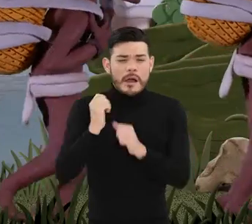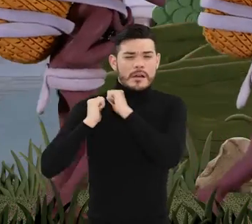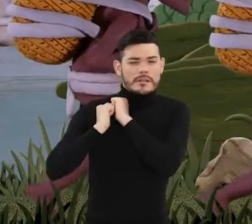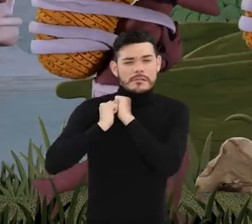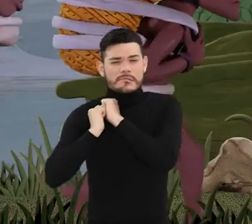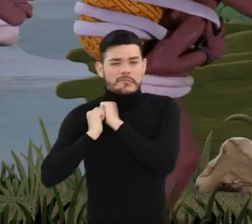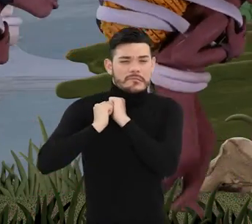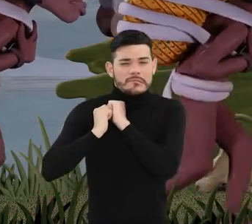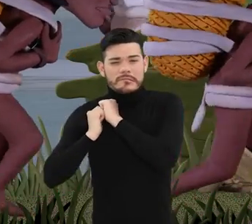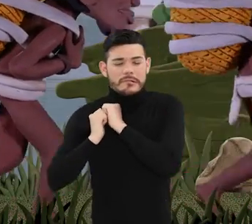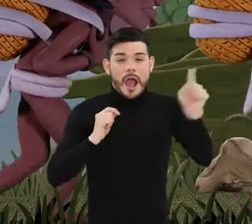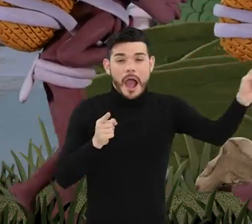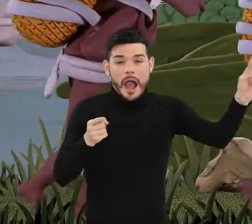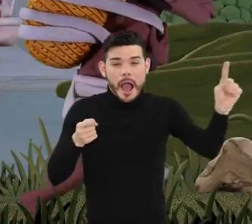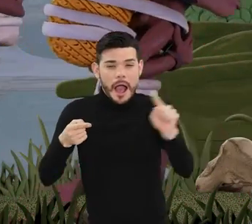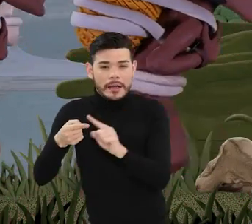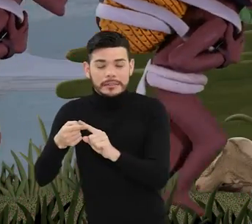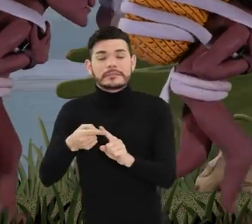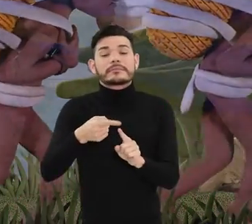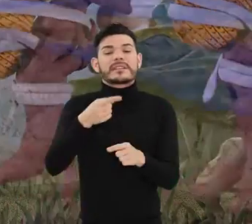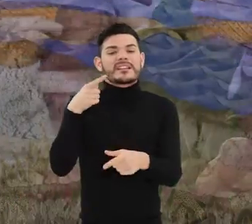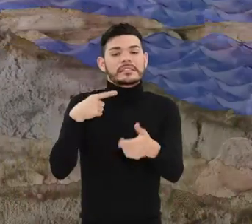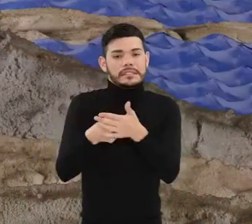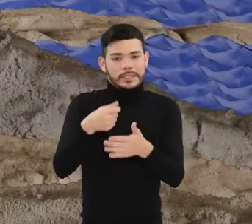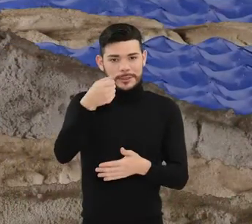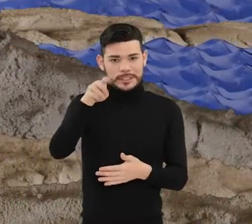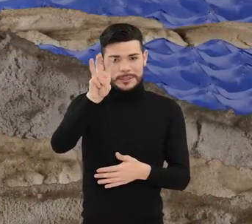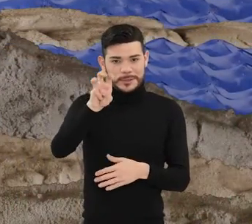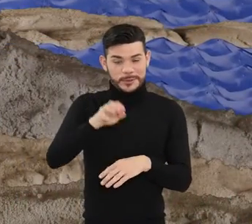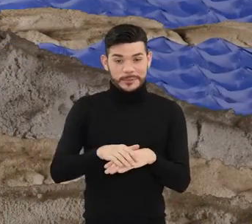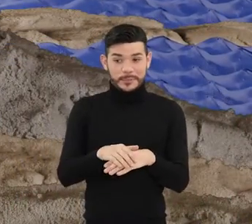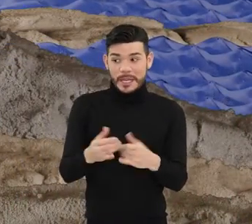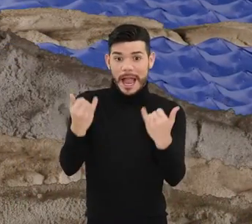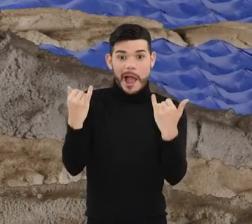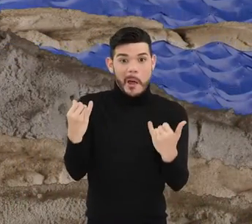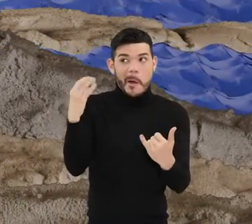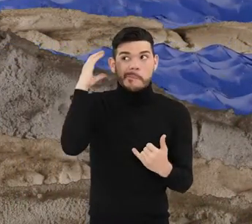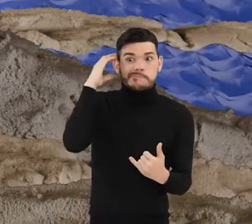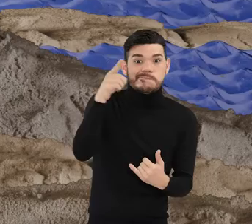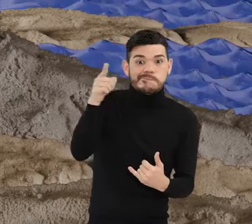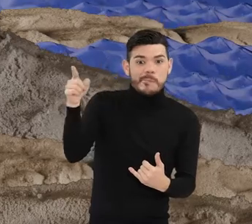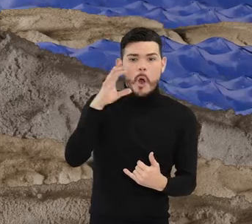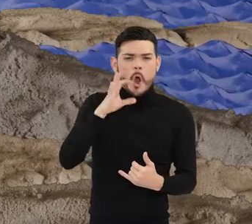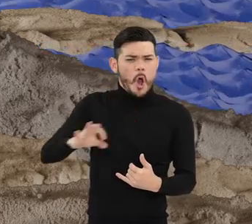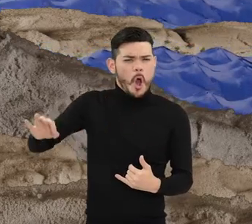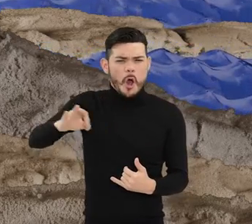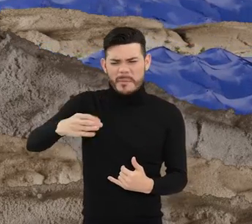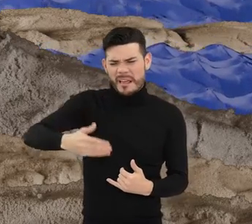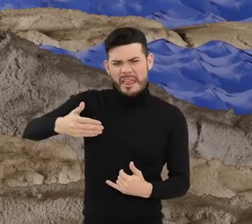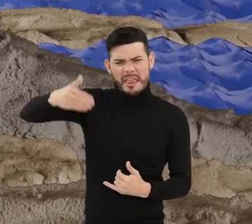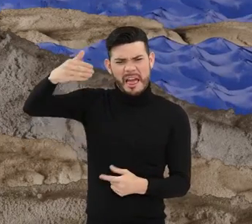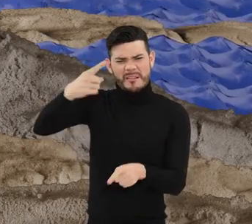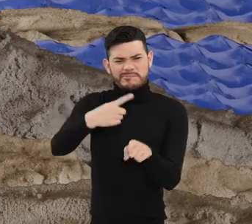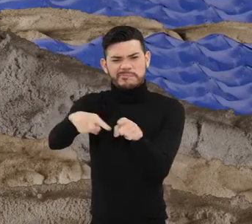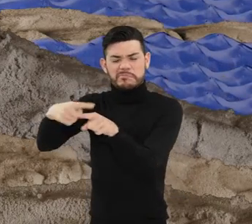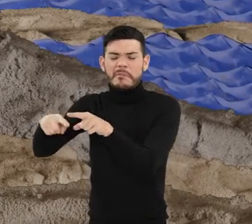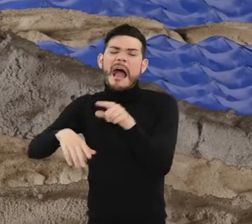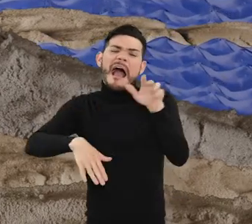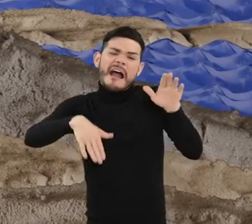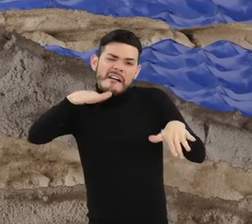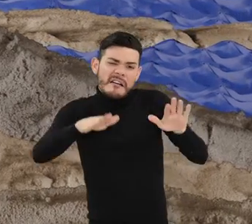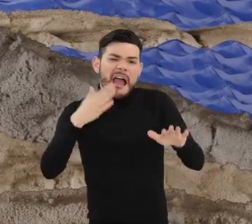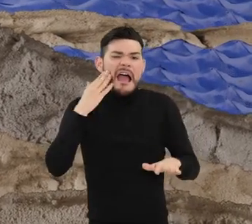finales del siglo XVIII. En el presente, hombres de todas las edades y ocasionalmente mujeres